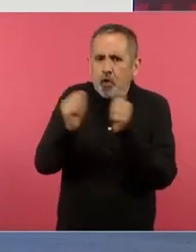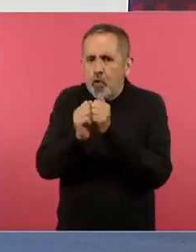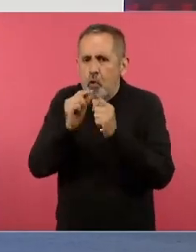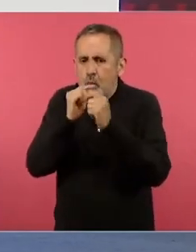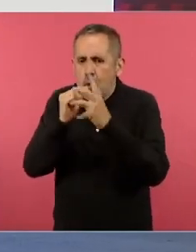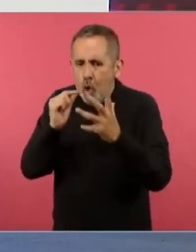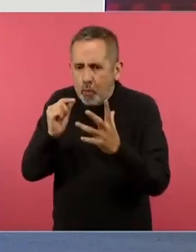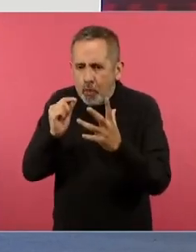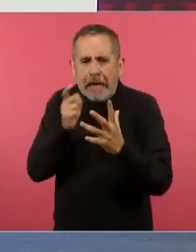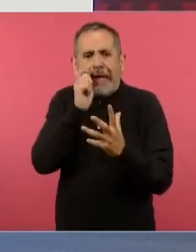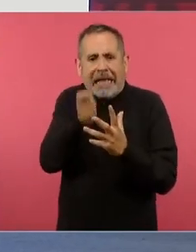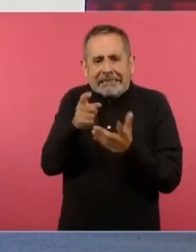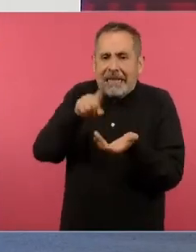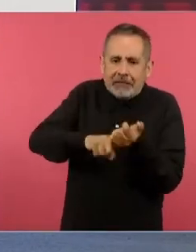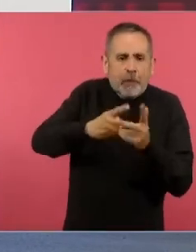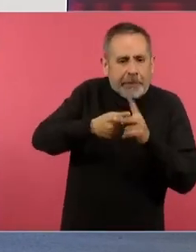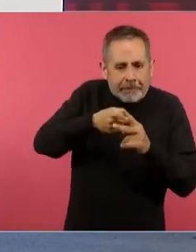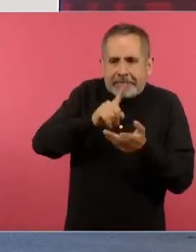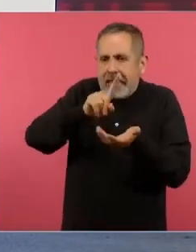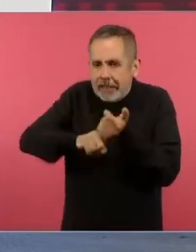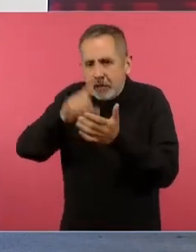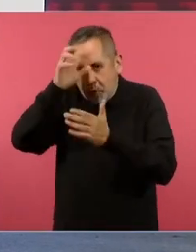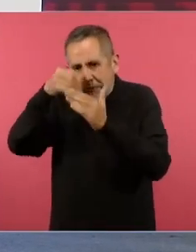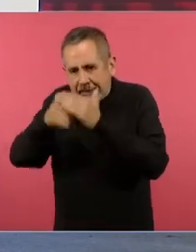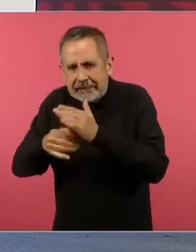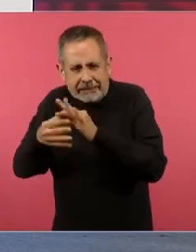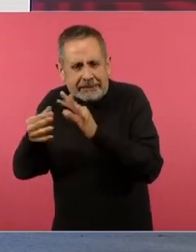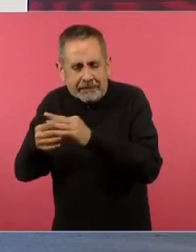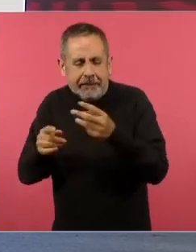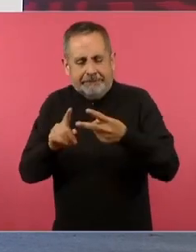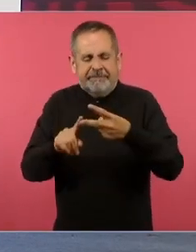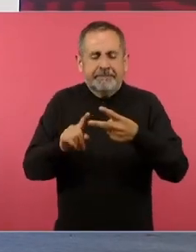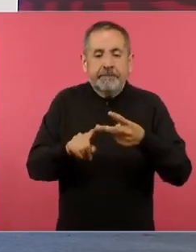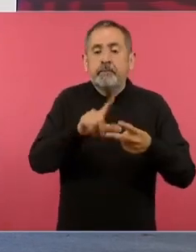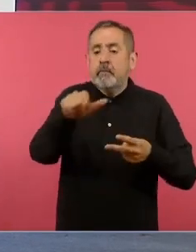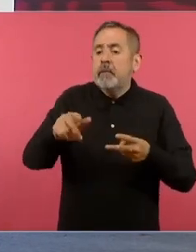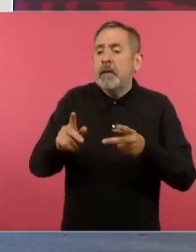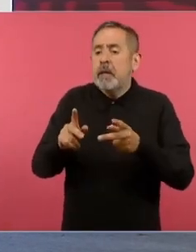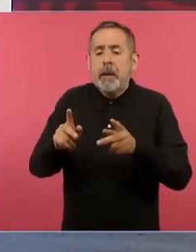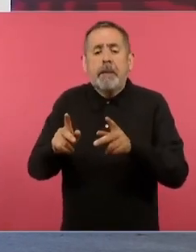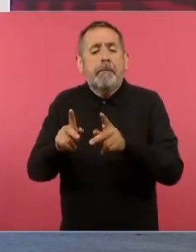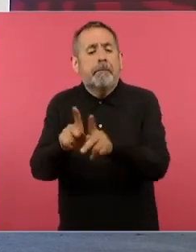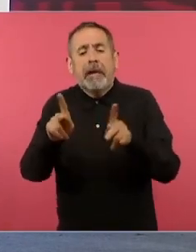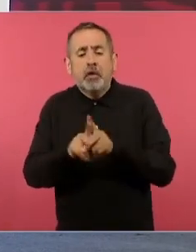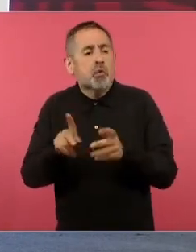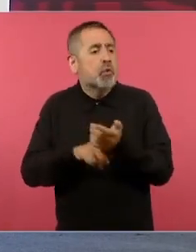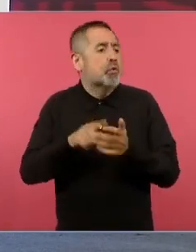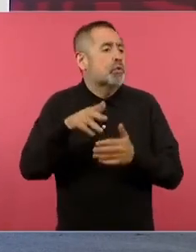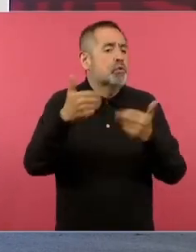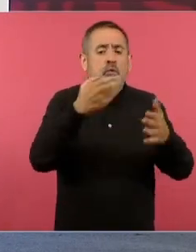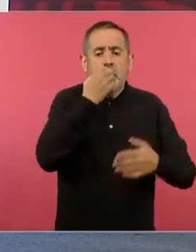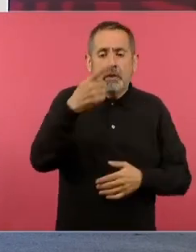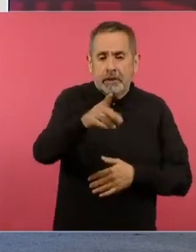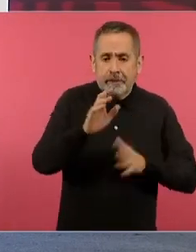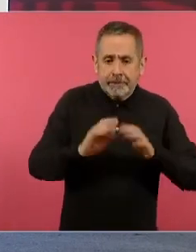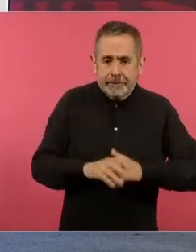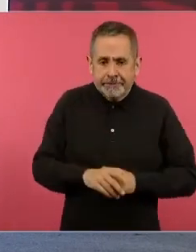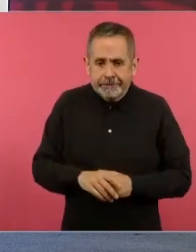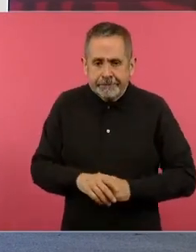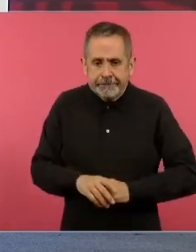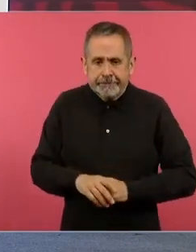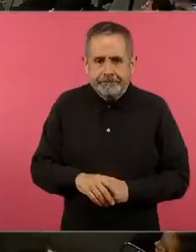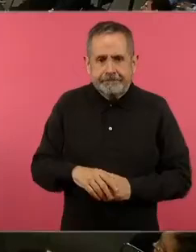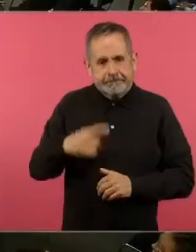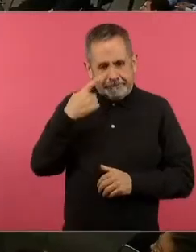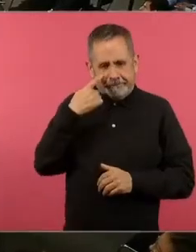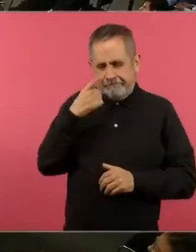globo y que después en el patio de la escuela en donde quiera él vaya dividiendo no se alcanza a ver